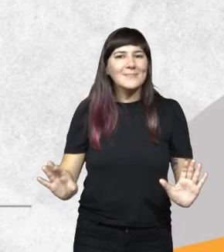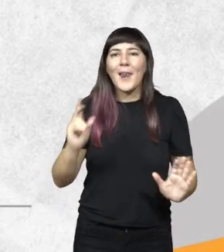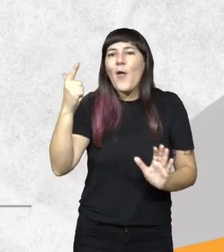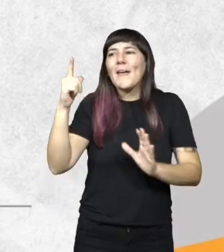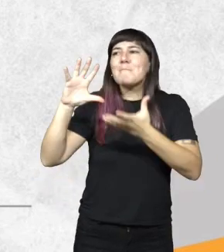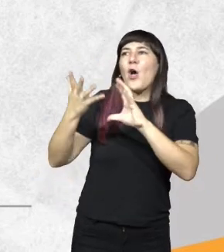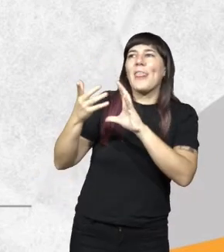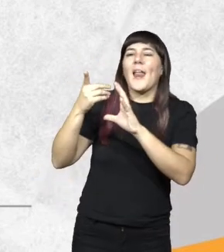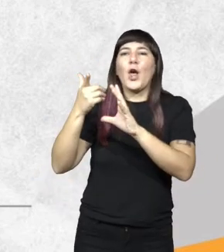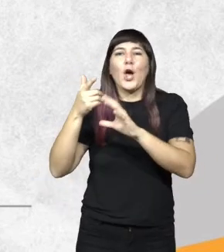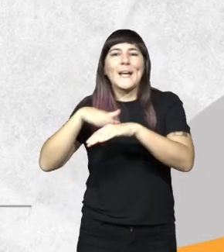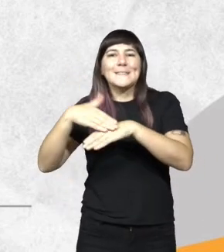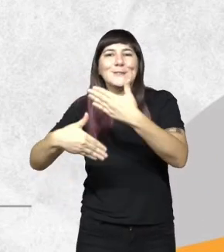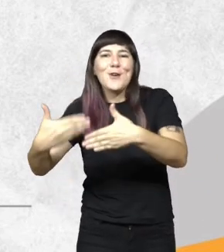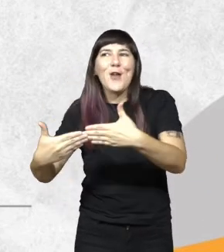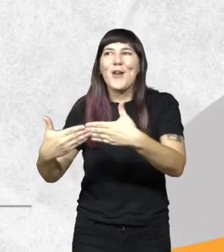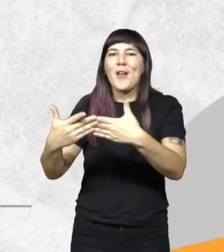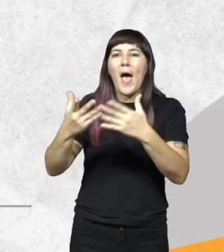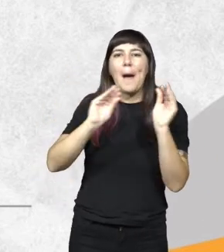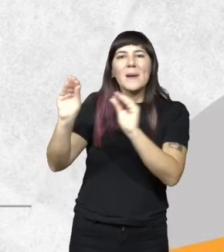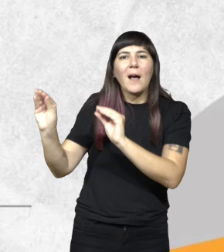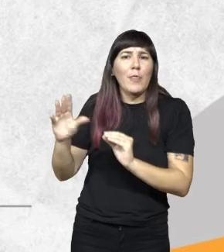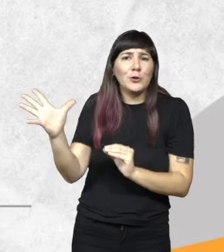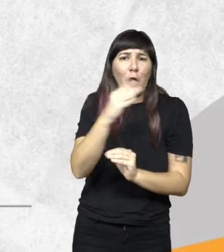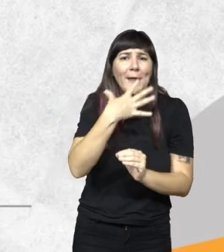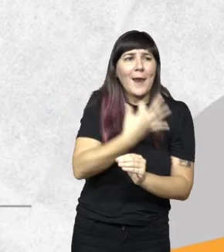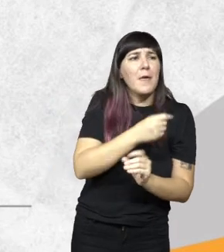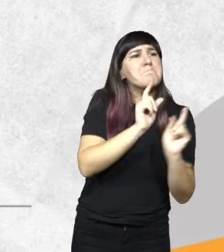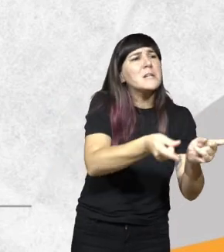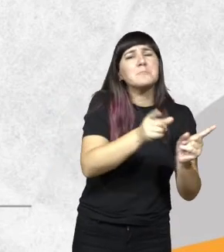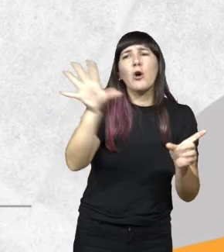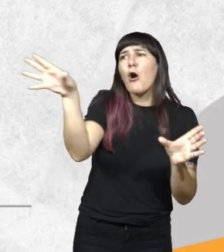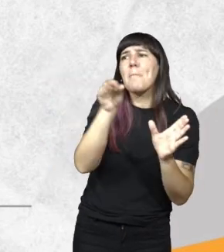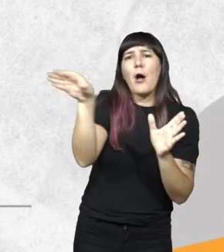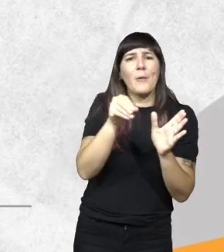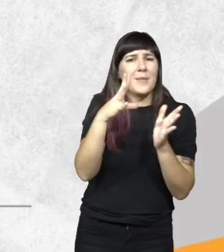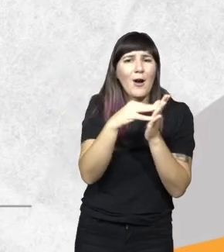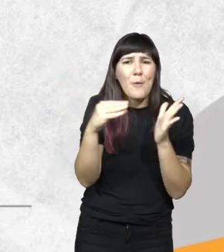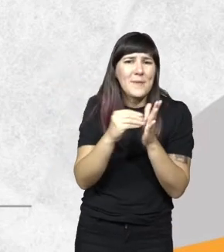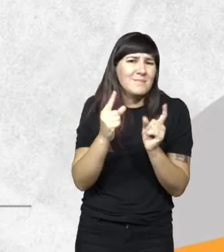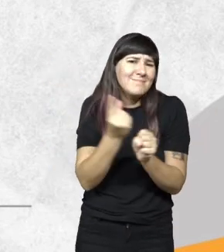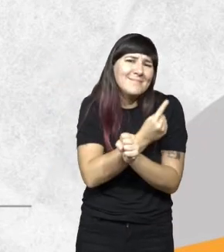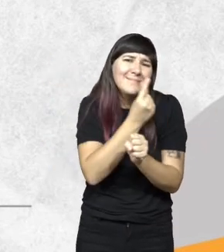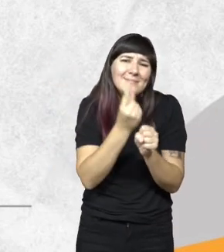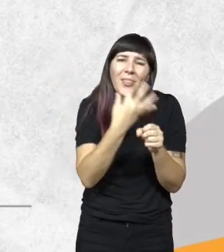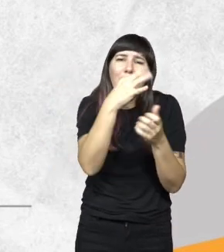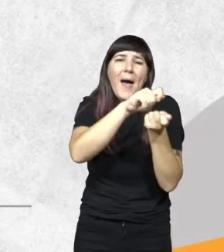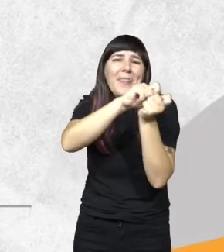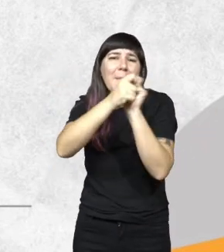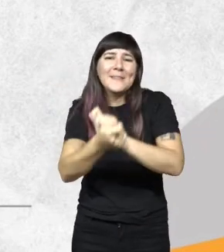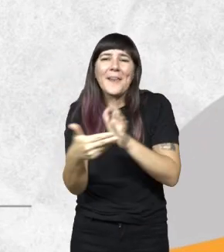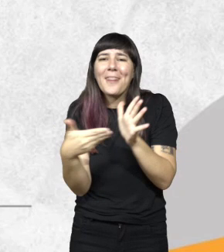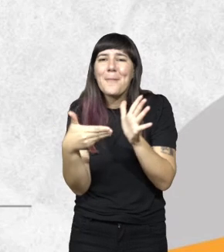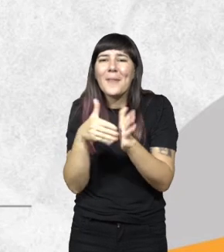gestión es 100% aplicable a todas las realidades, por eso cada vez que yo tomo uno lo tengo que adaptar. Y hay siempre aliados